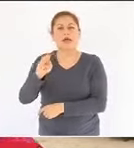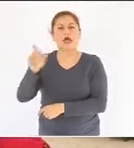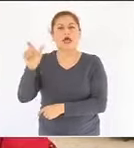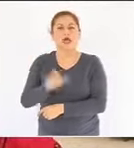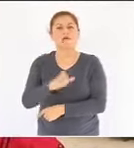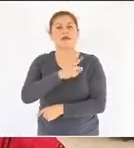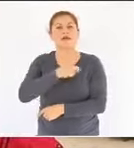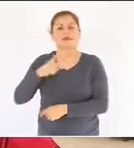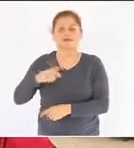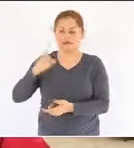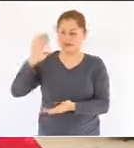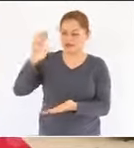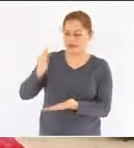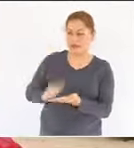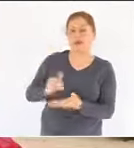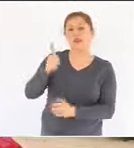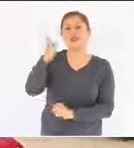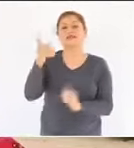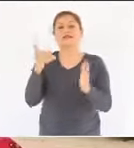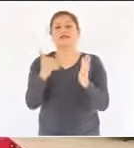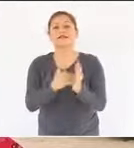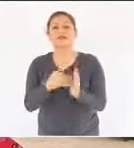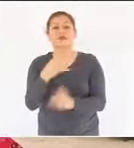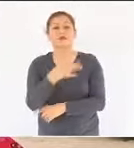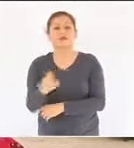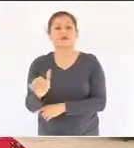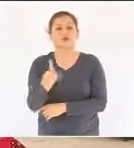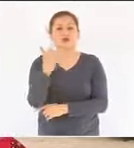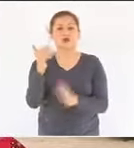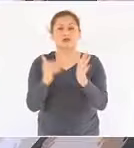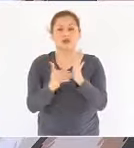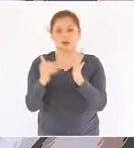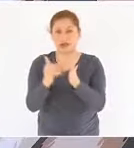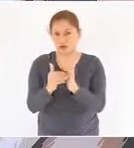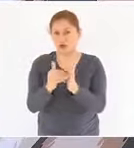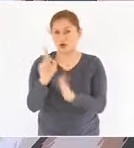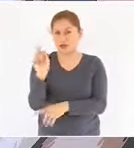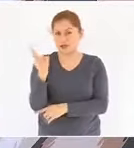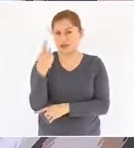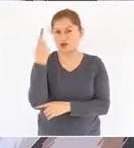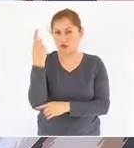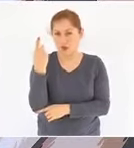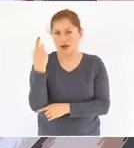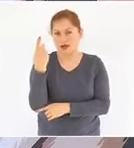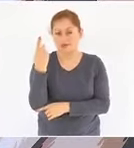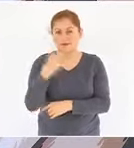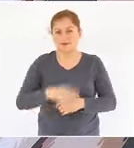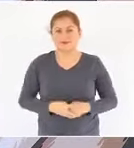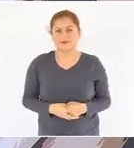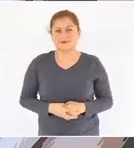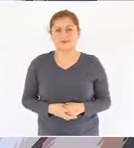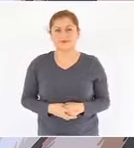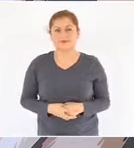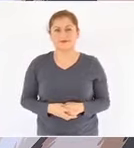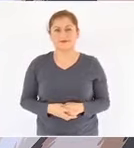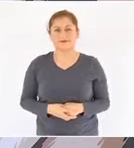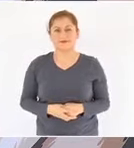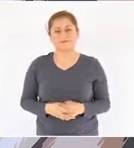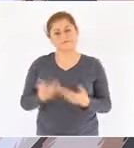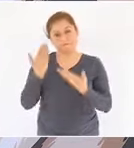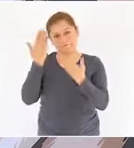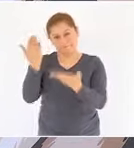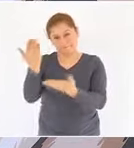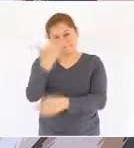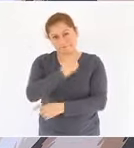6 mil 412 millones de dólares al cierre del 2021. Presidente